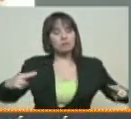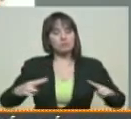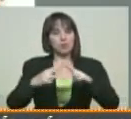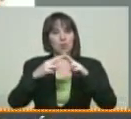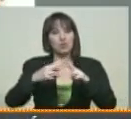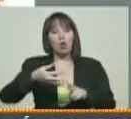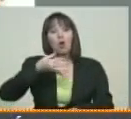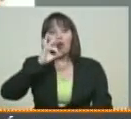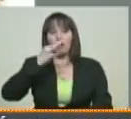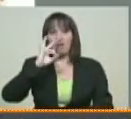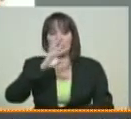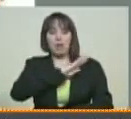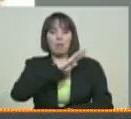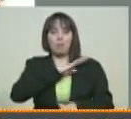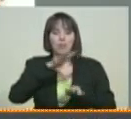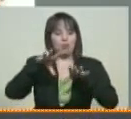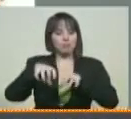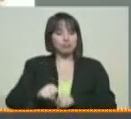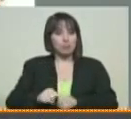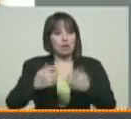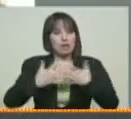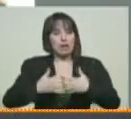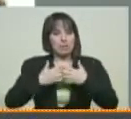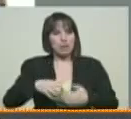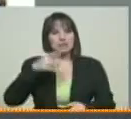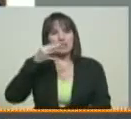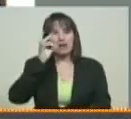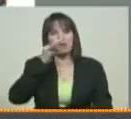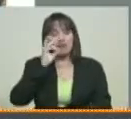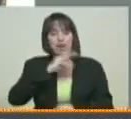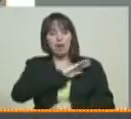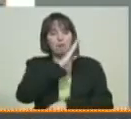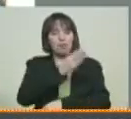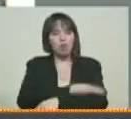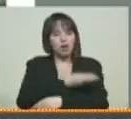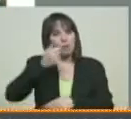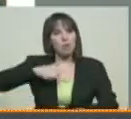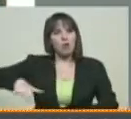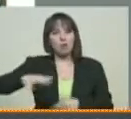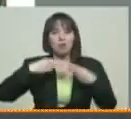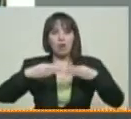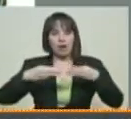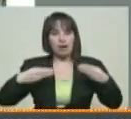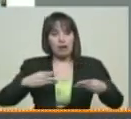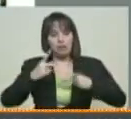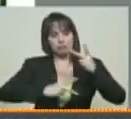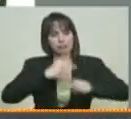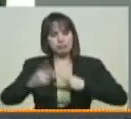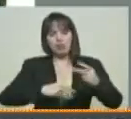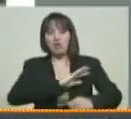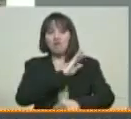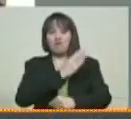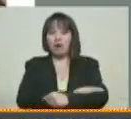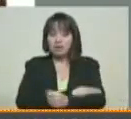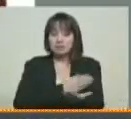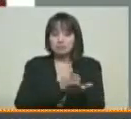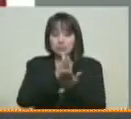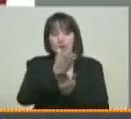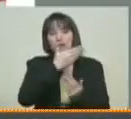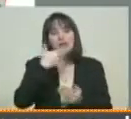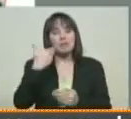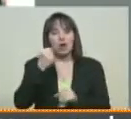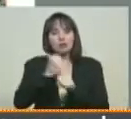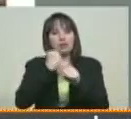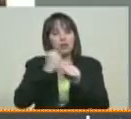caficultores, dueños de torrefactoras y el poder popular para forjar alianzas y fortalecer la producción en el marco del programa